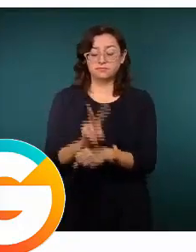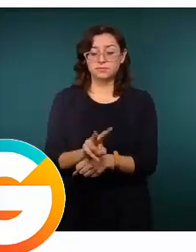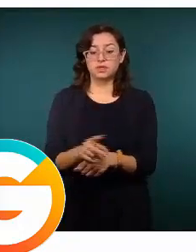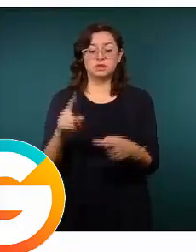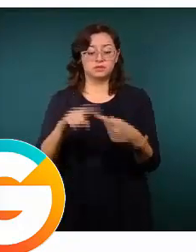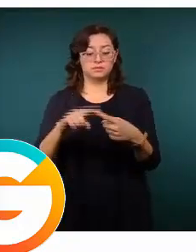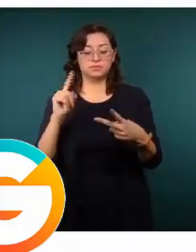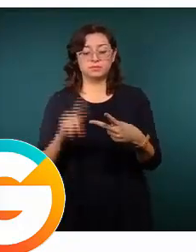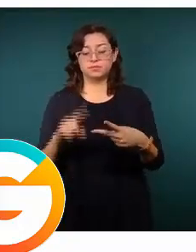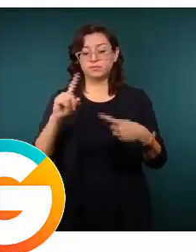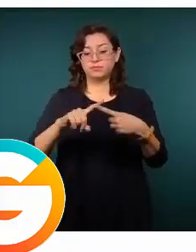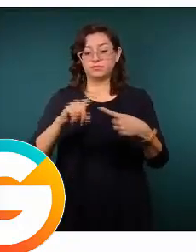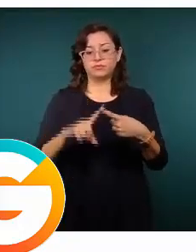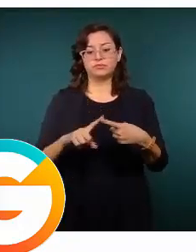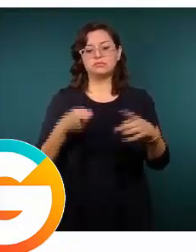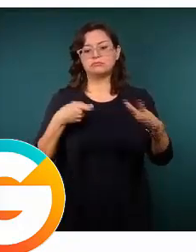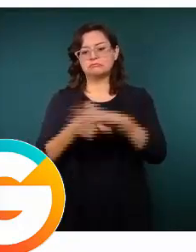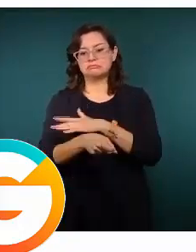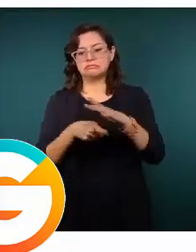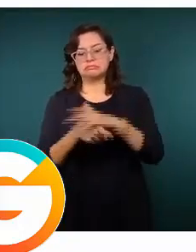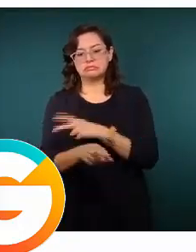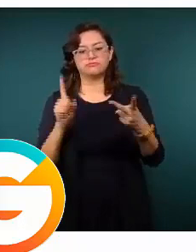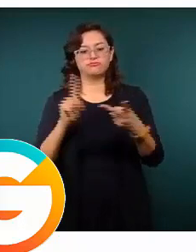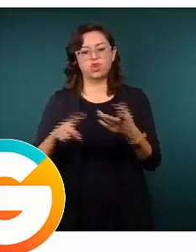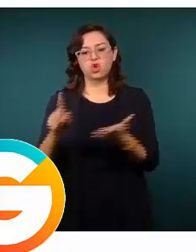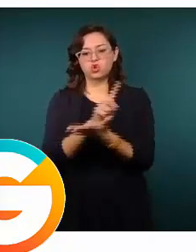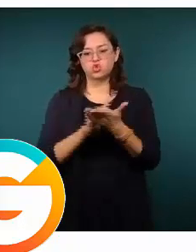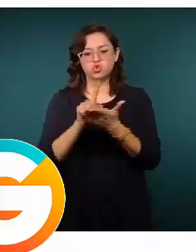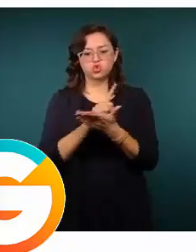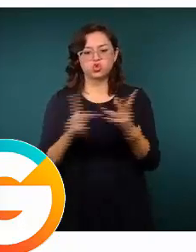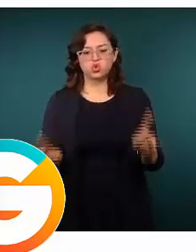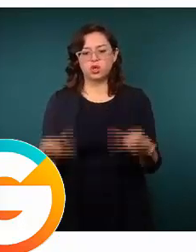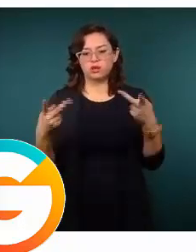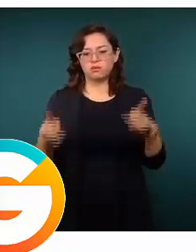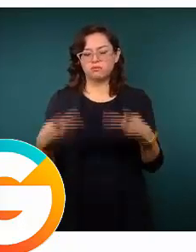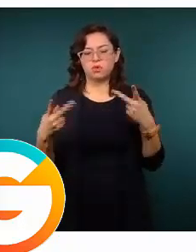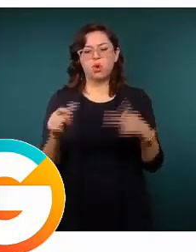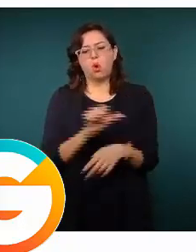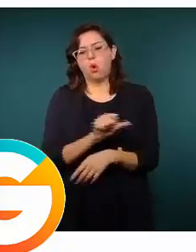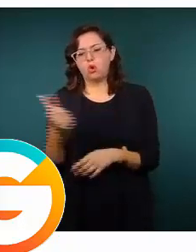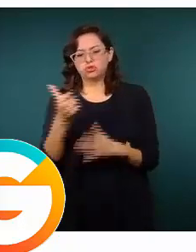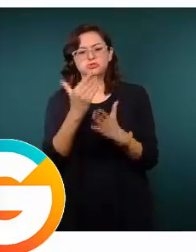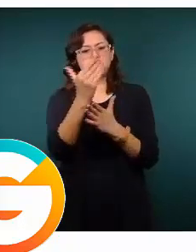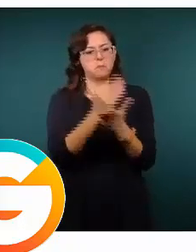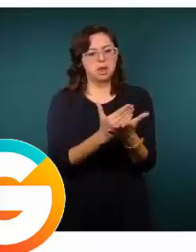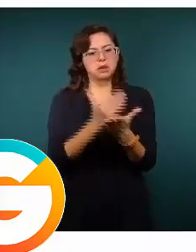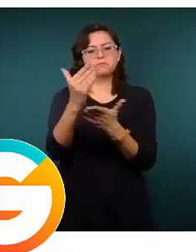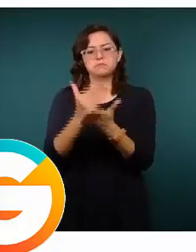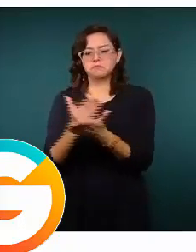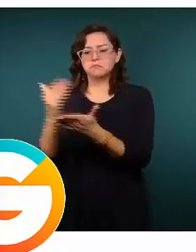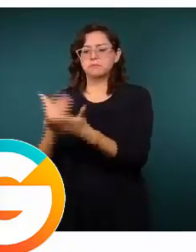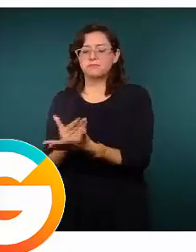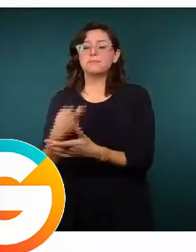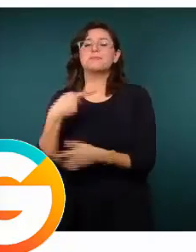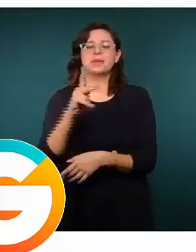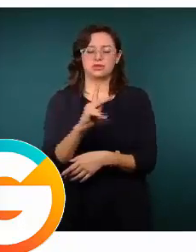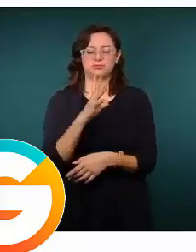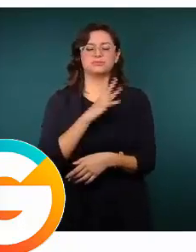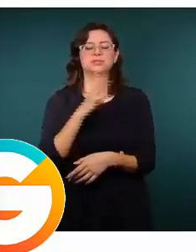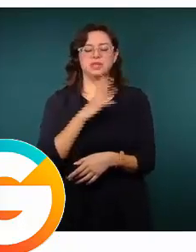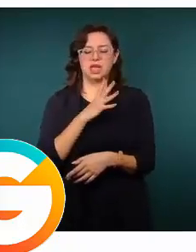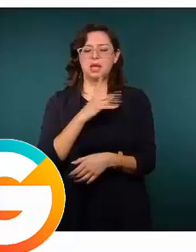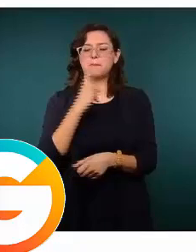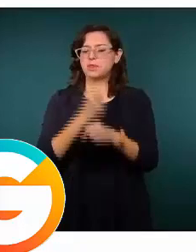extorsión y el narcomenudeo. Todos los demás están a la baja, a pesar de que tiene el primer lugar en robo a